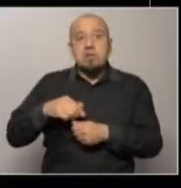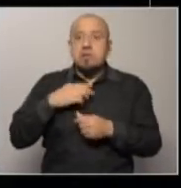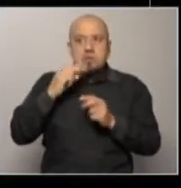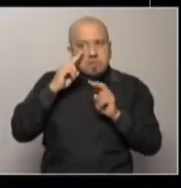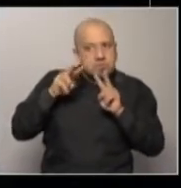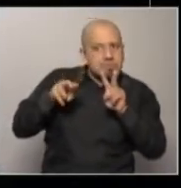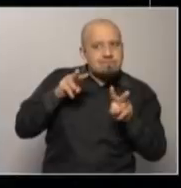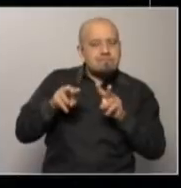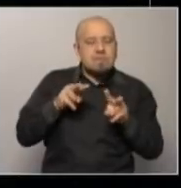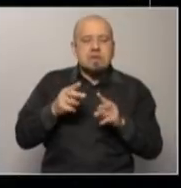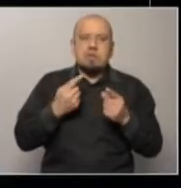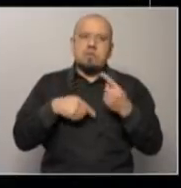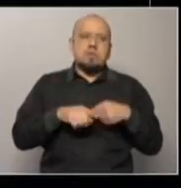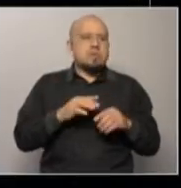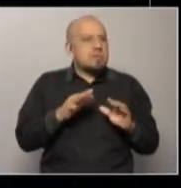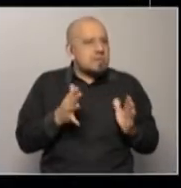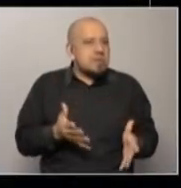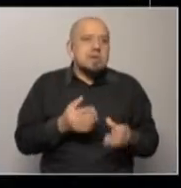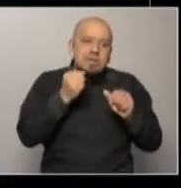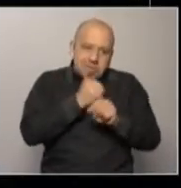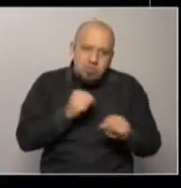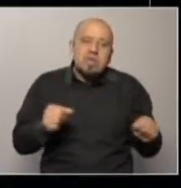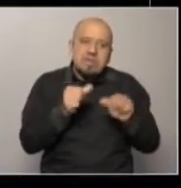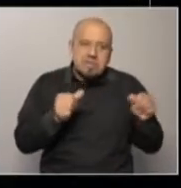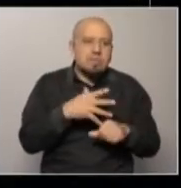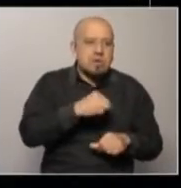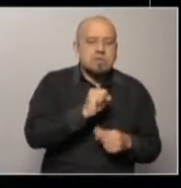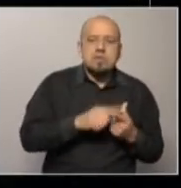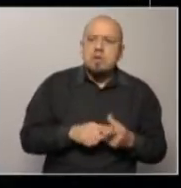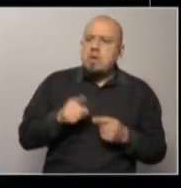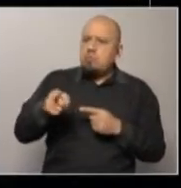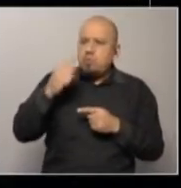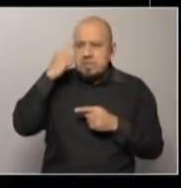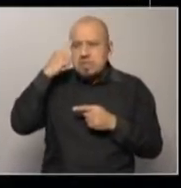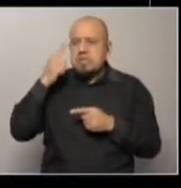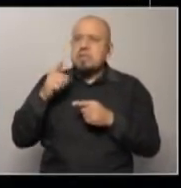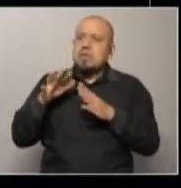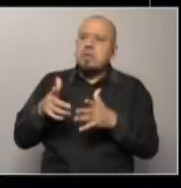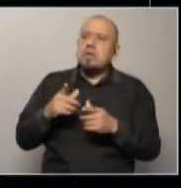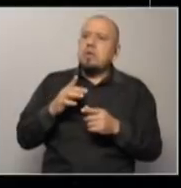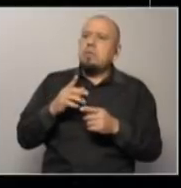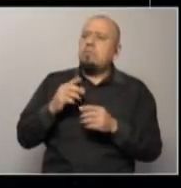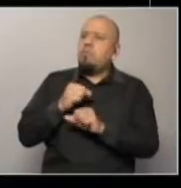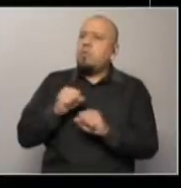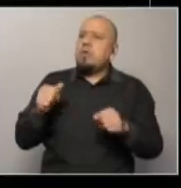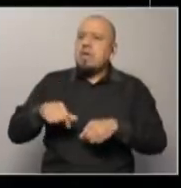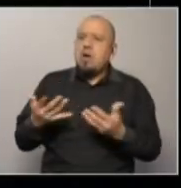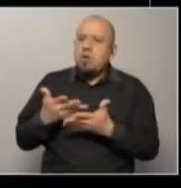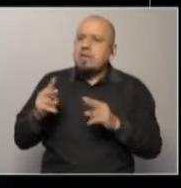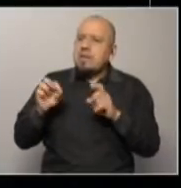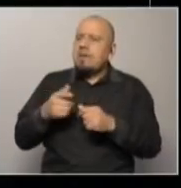hechos a uno le queda la sensación de que, bueno, de que se podría haber hecho un poco más, ¿Crees que estamos en un terreno que pueden haber operaciones políticas jugando?